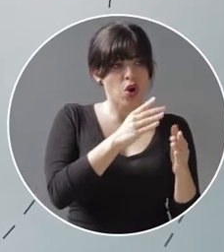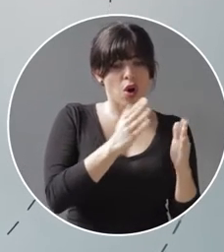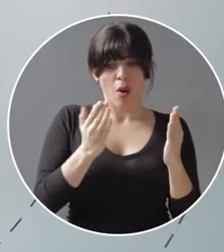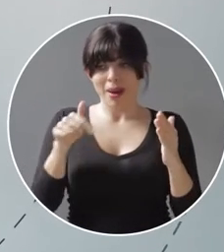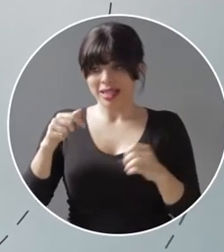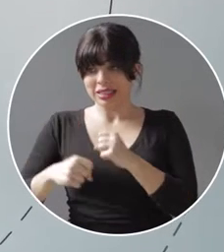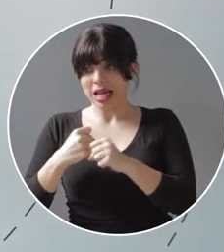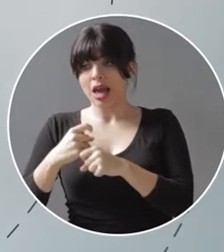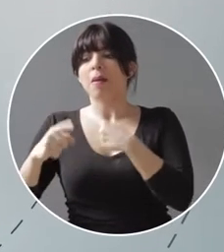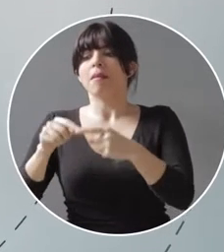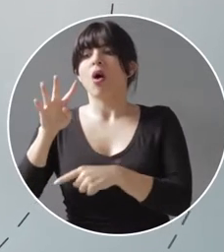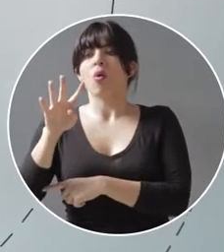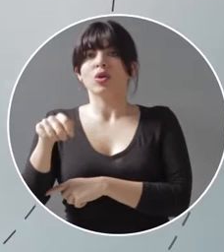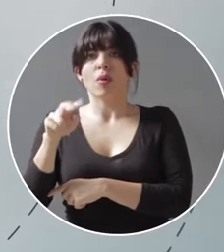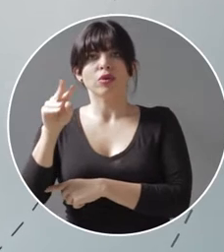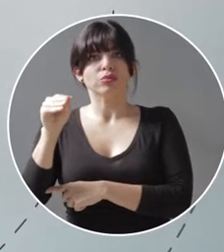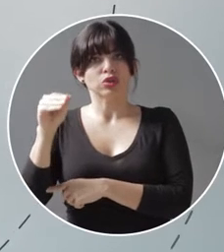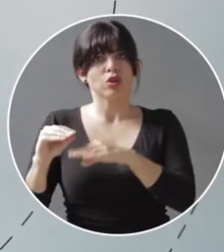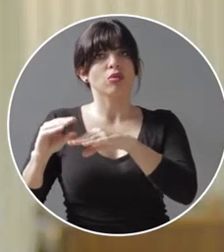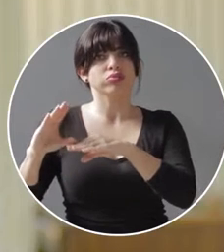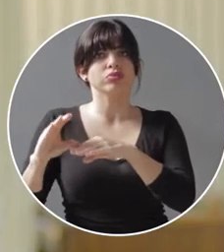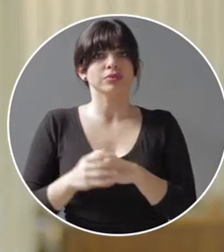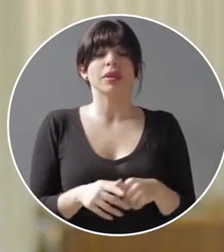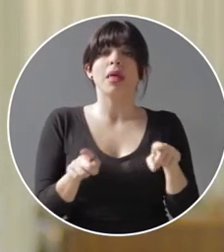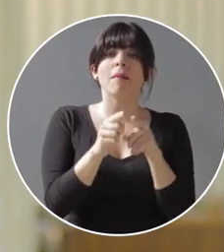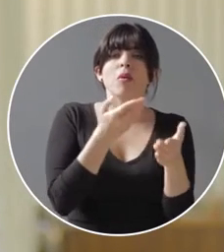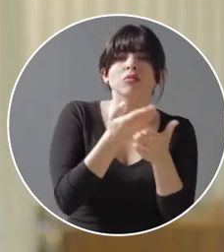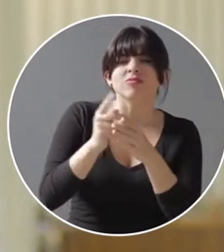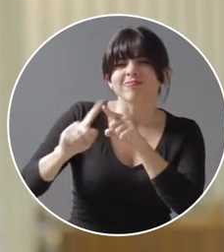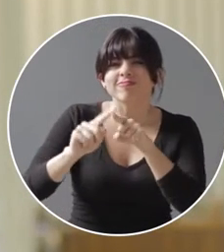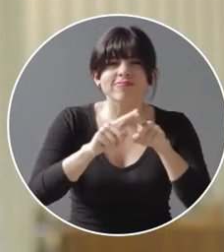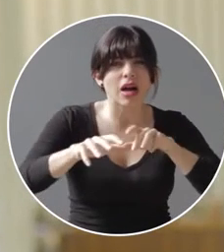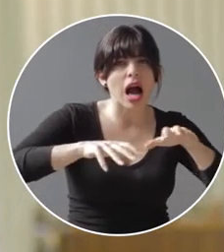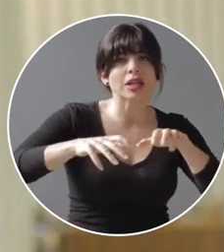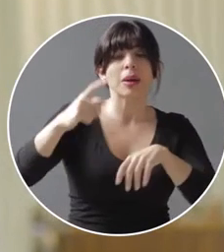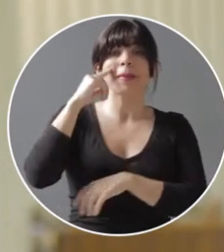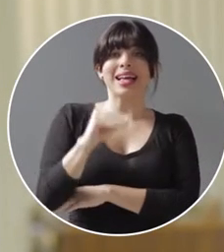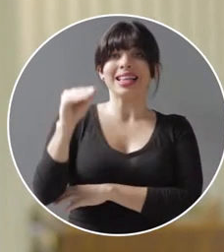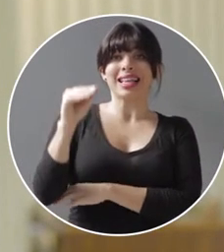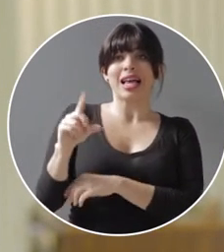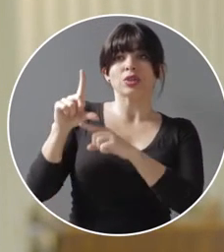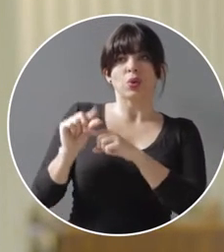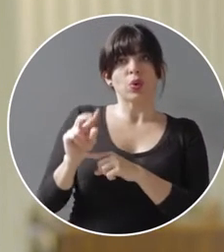para este año es de 4,2%. Habíamos propuesto una serie de acciones para reducir las tasas de interés en dos puntos